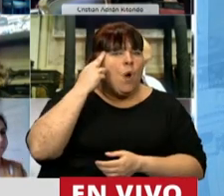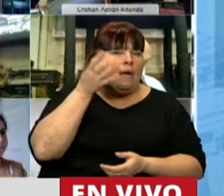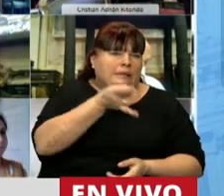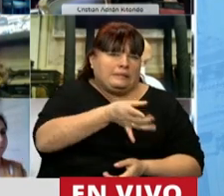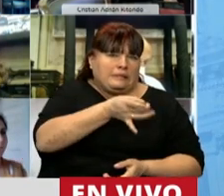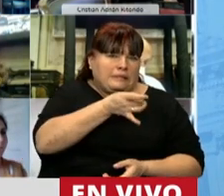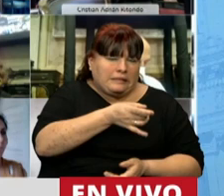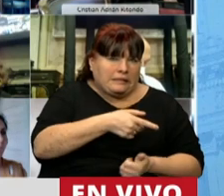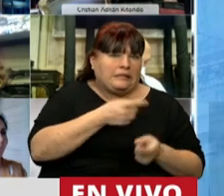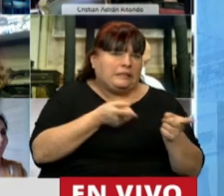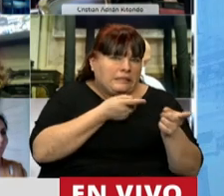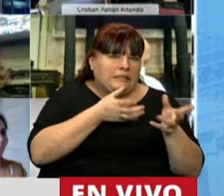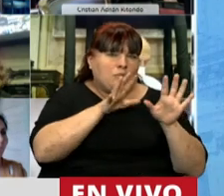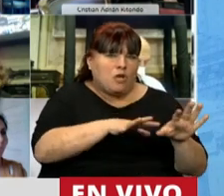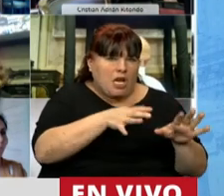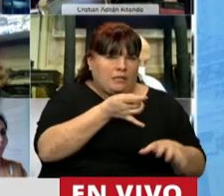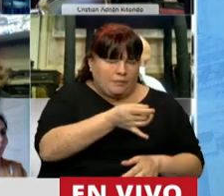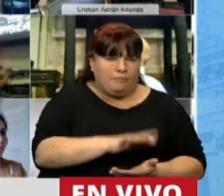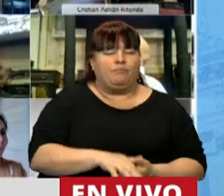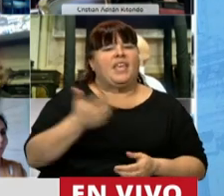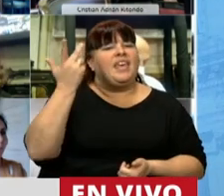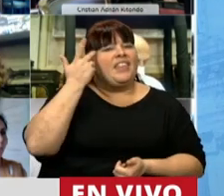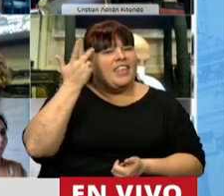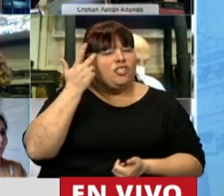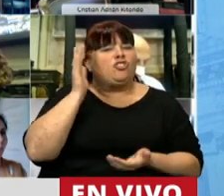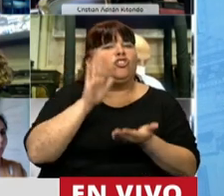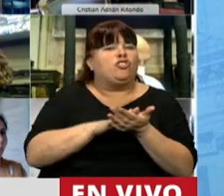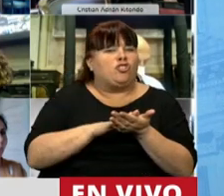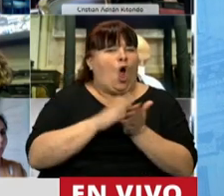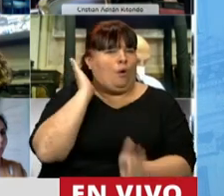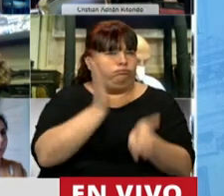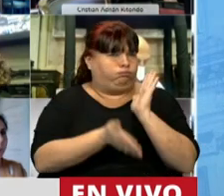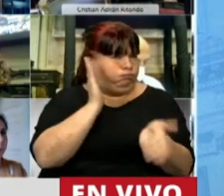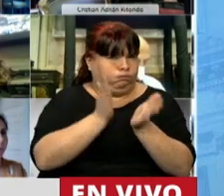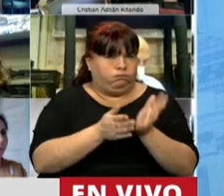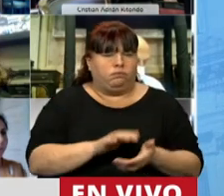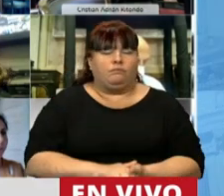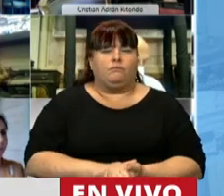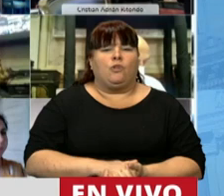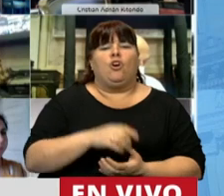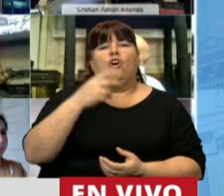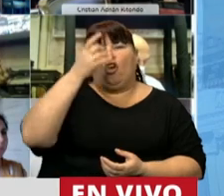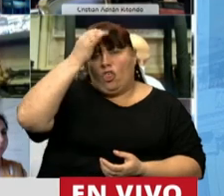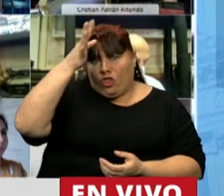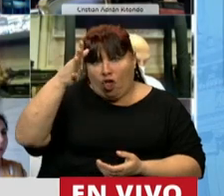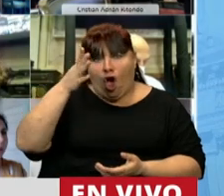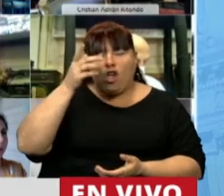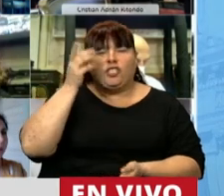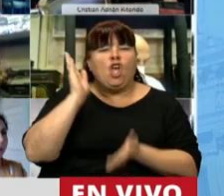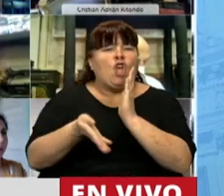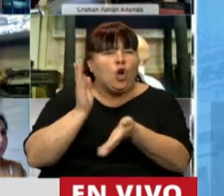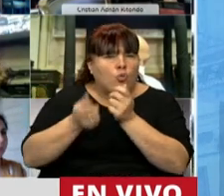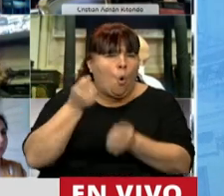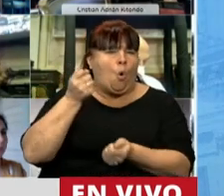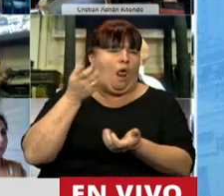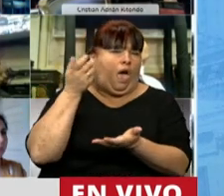hostigamiento y persecución, 18 casos de represión directa, 12 casos de torturas